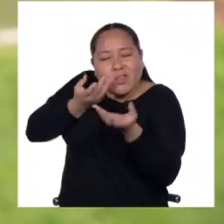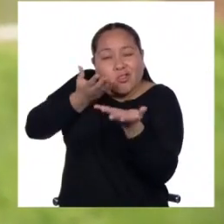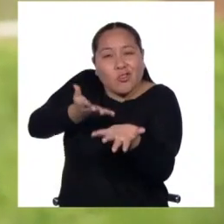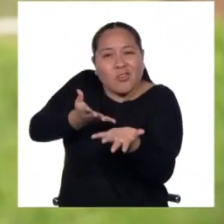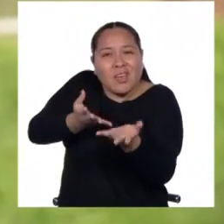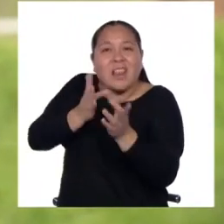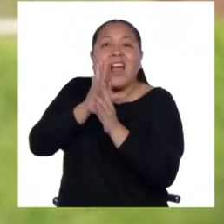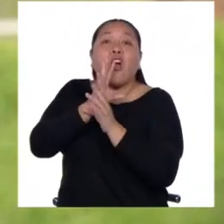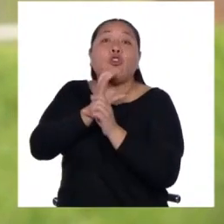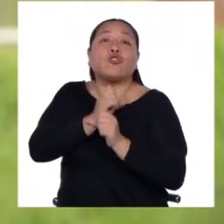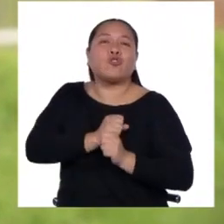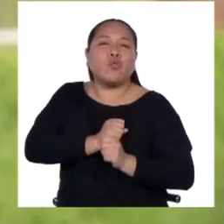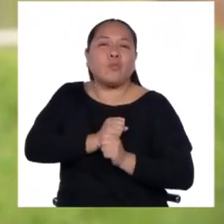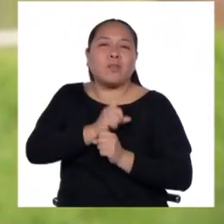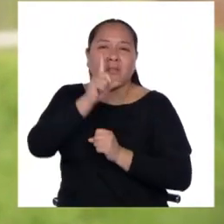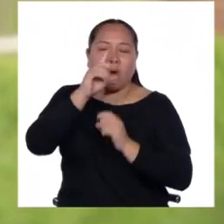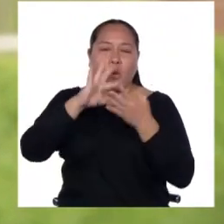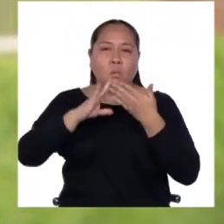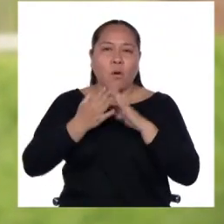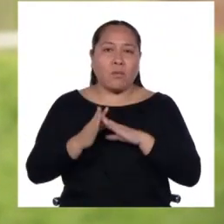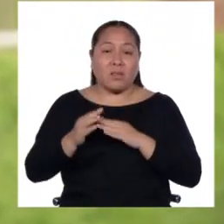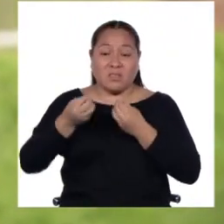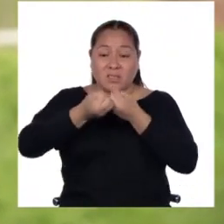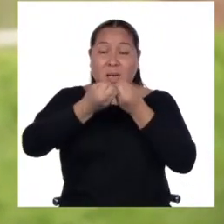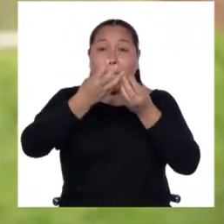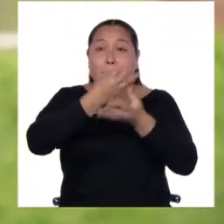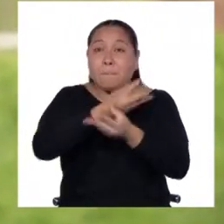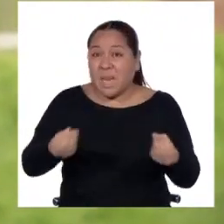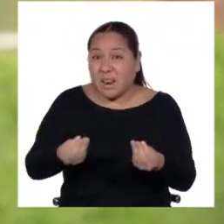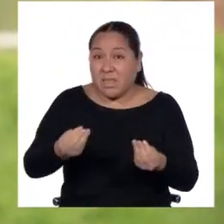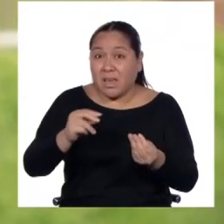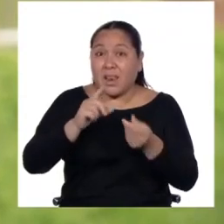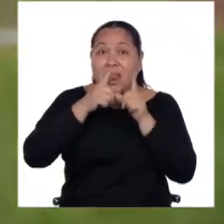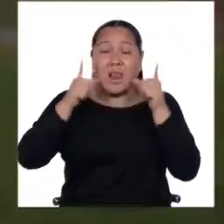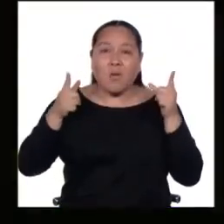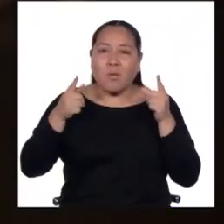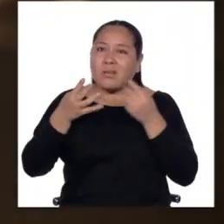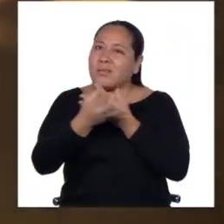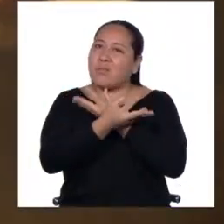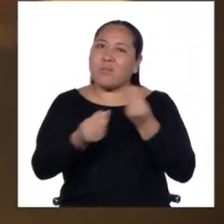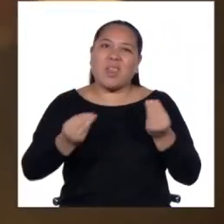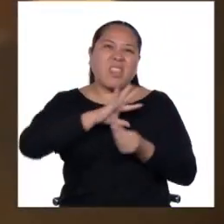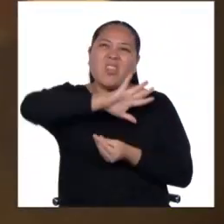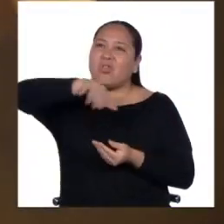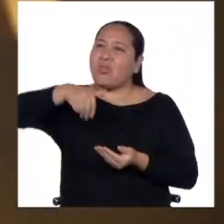tradición de un pueblo. Si se pierde la lengua se pierde todo lo demás.